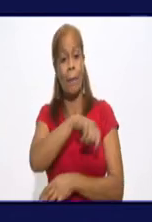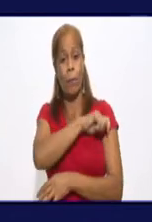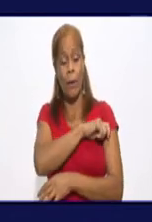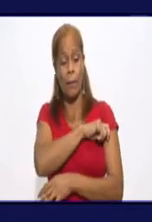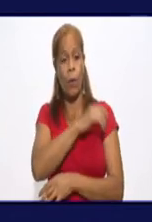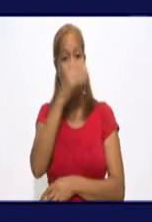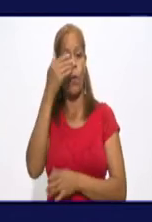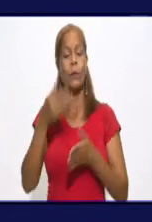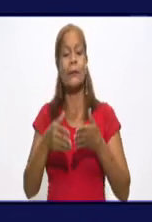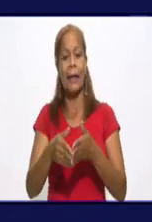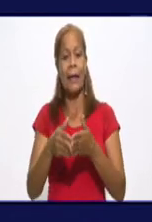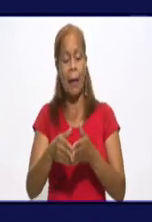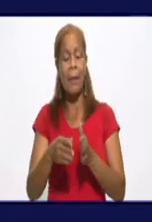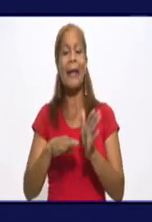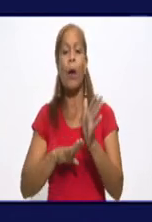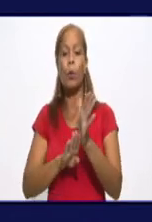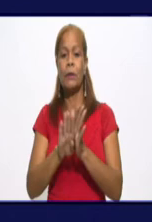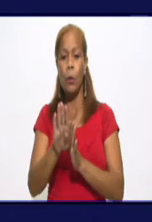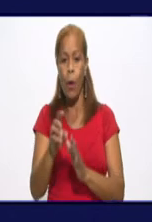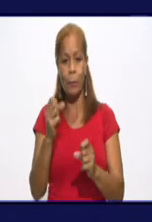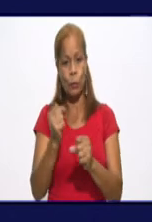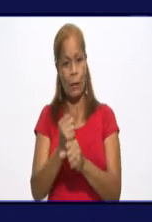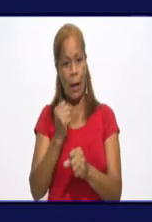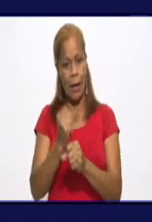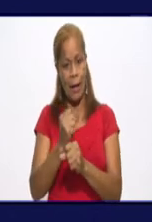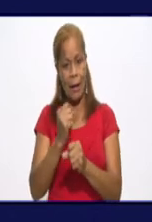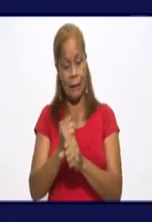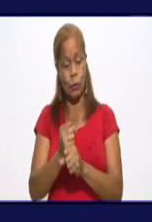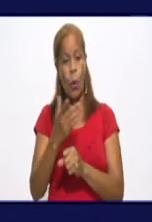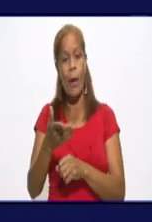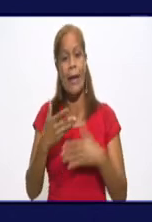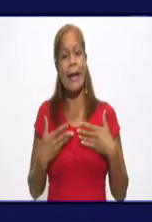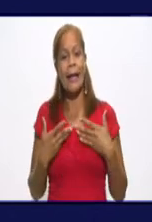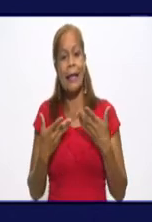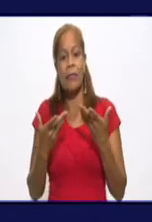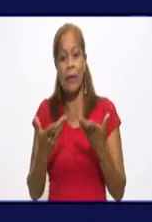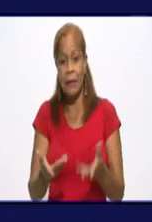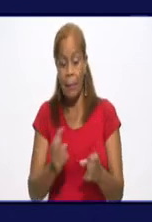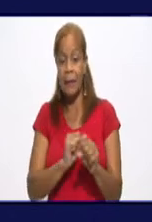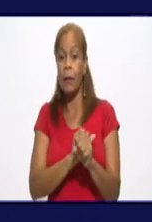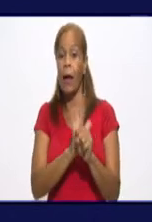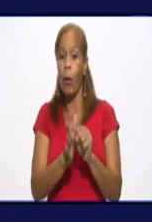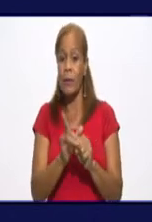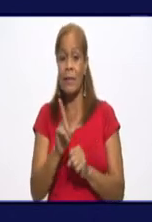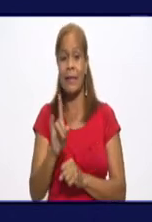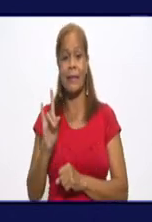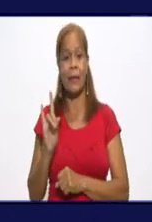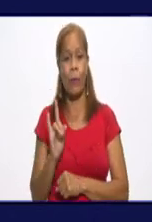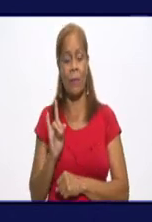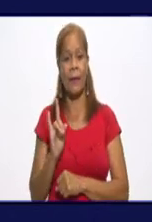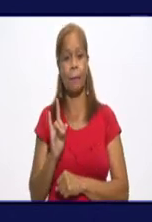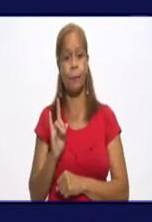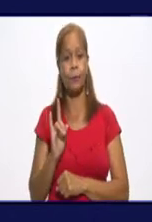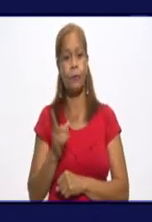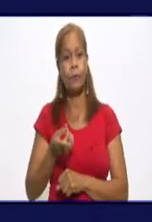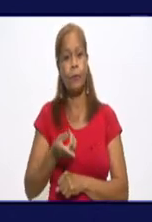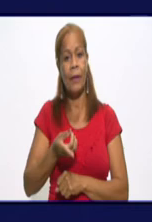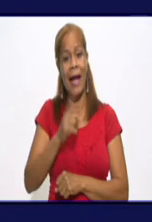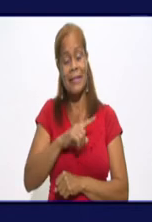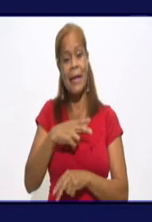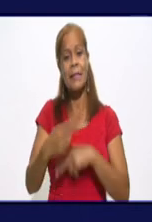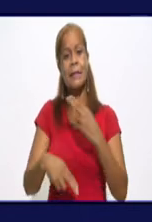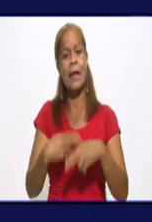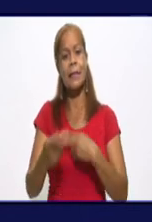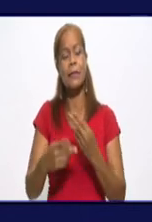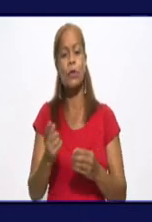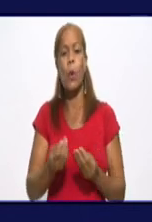que continuamos trabajando en el enfrentamiento a la pandemia COVID-19. Ayer se hizo en el Consejo